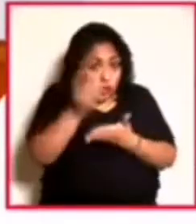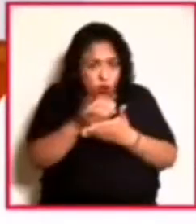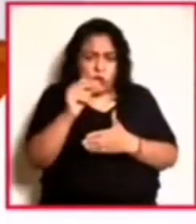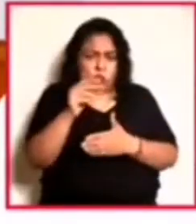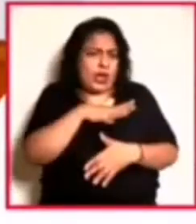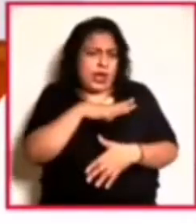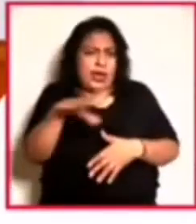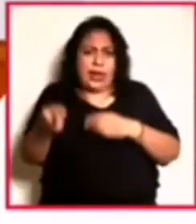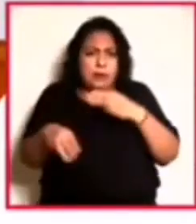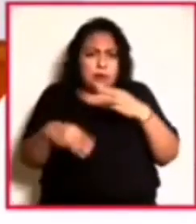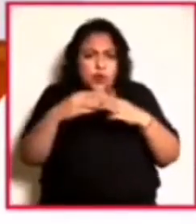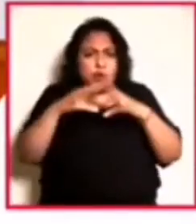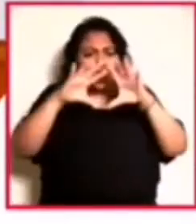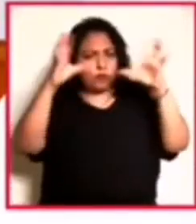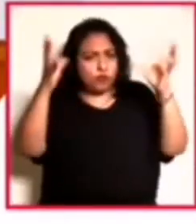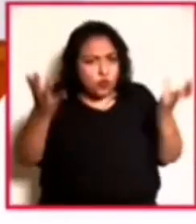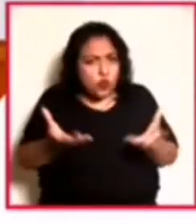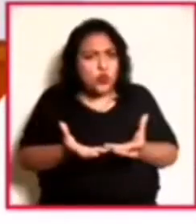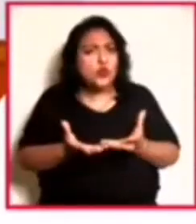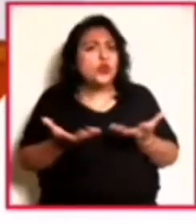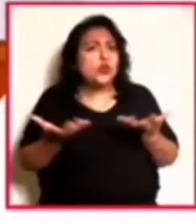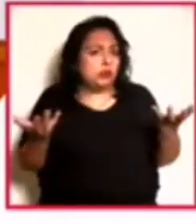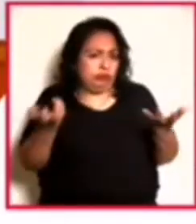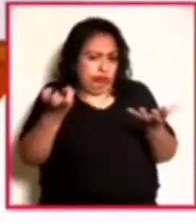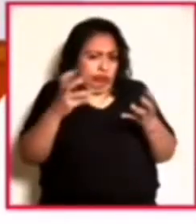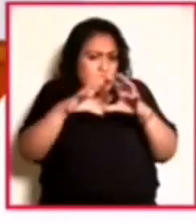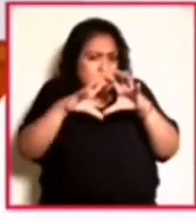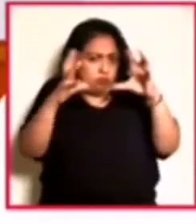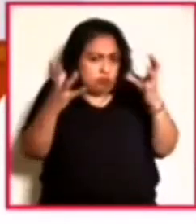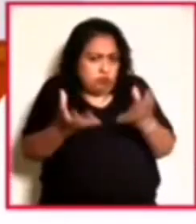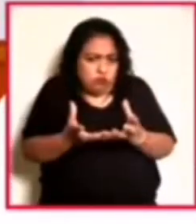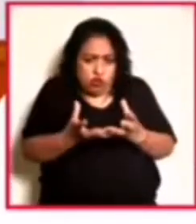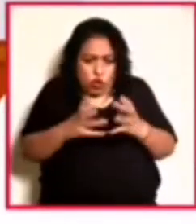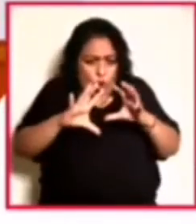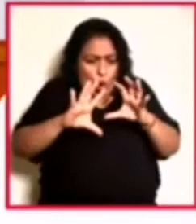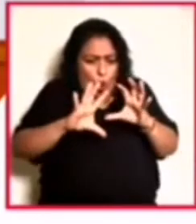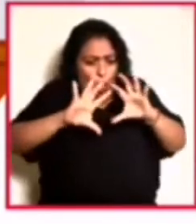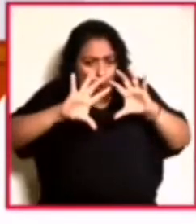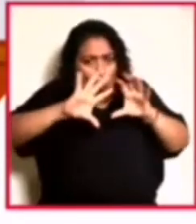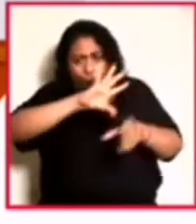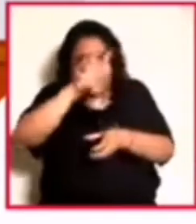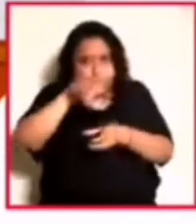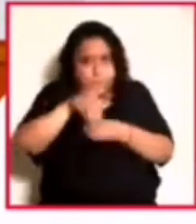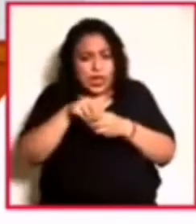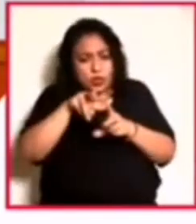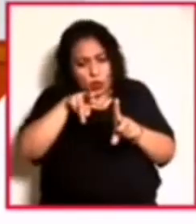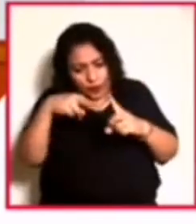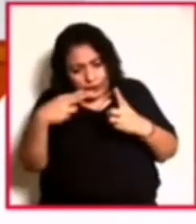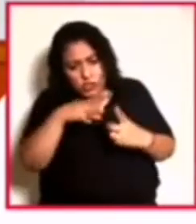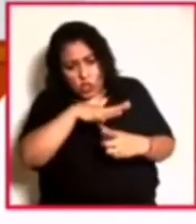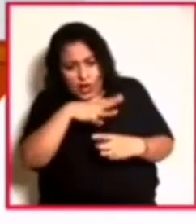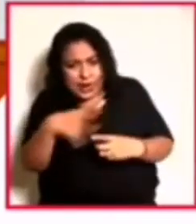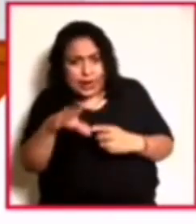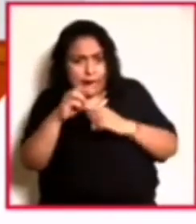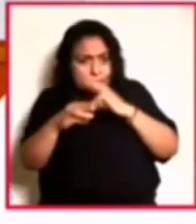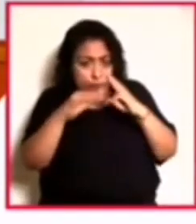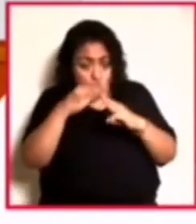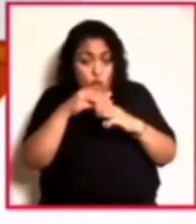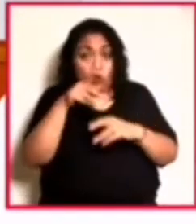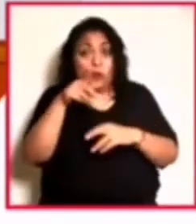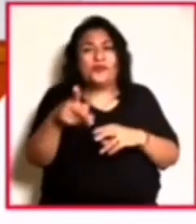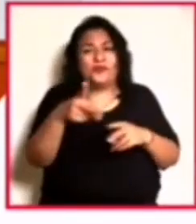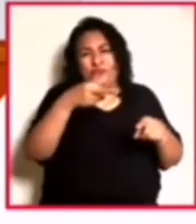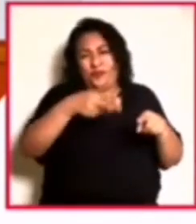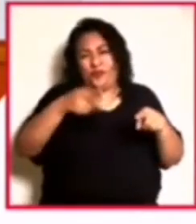al planeta, como un planeta global, o sea, como una visión globalizada del mundo. El ciclo de